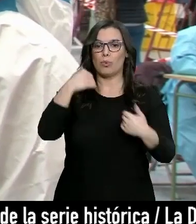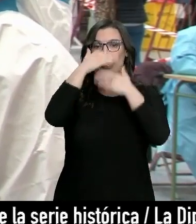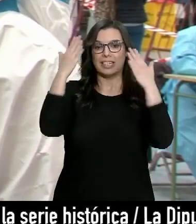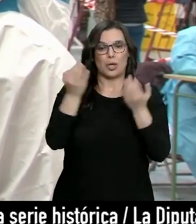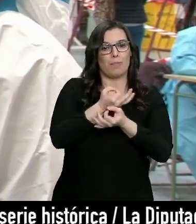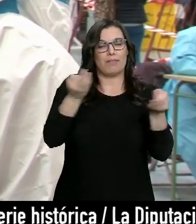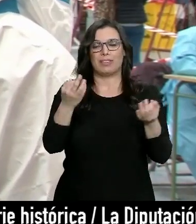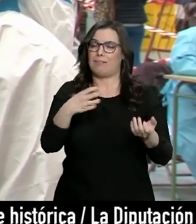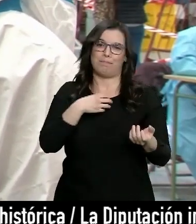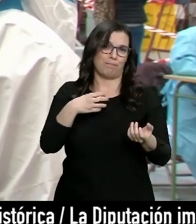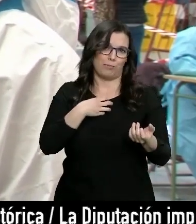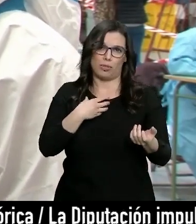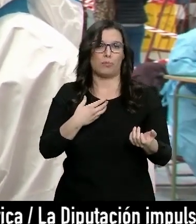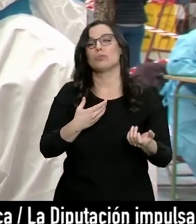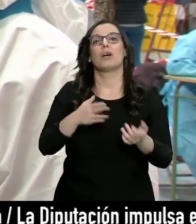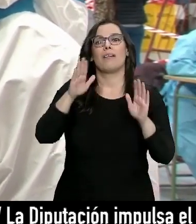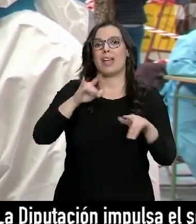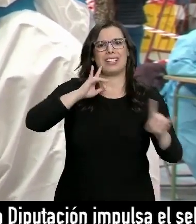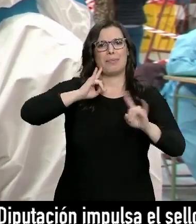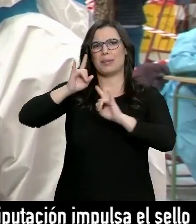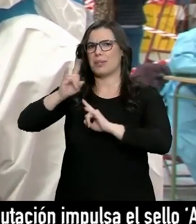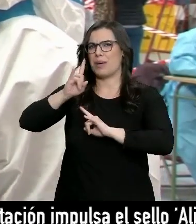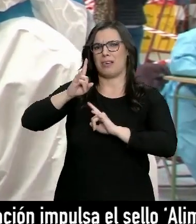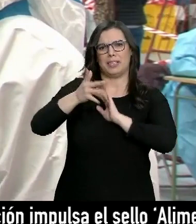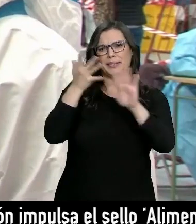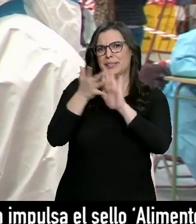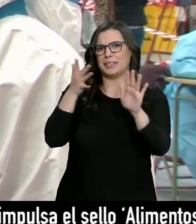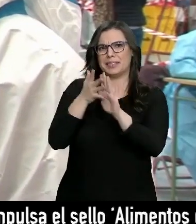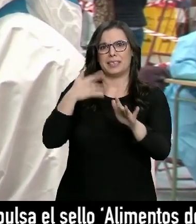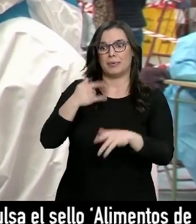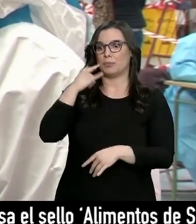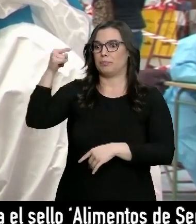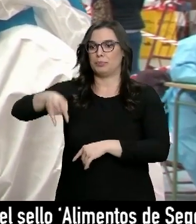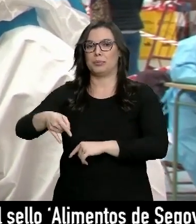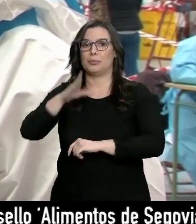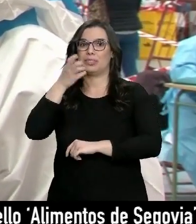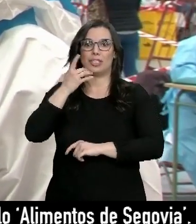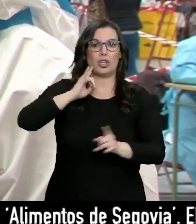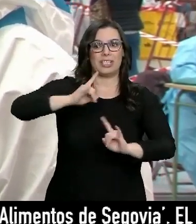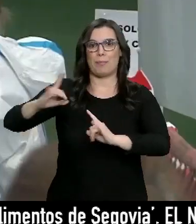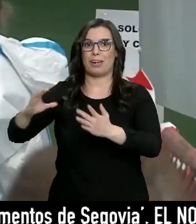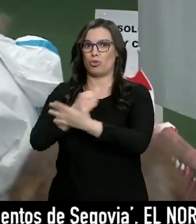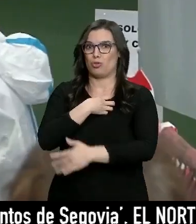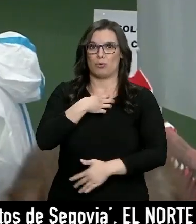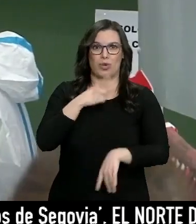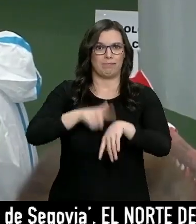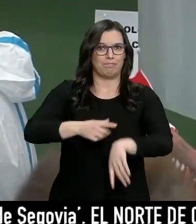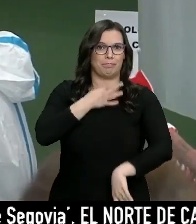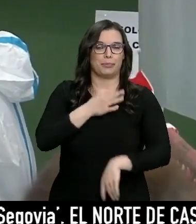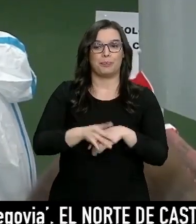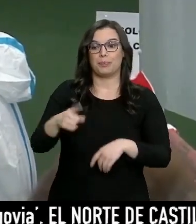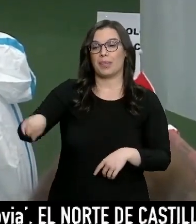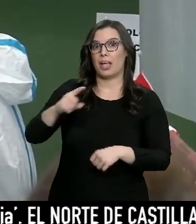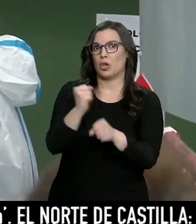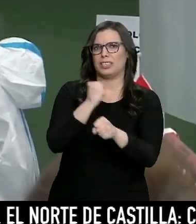personas como las podríamos atender. Las llamadas son muy rápidas, tenemos que cortar enseguida, porque si no, no nos da tiempo a llamar a todo el mundo. Se han convertido en